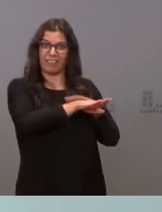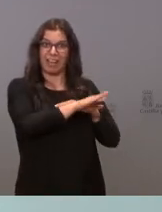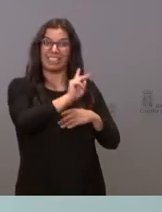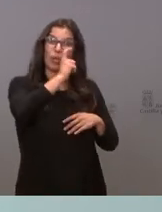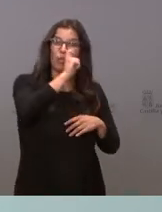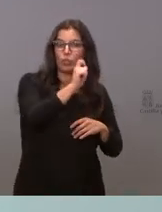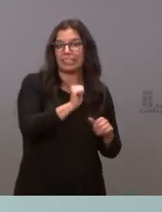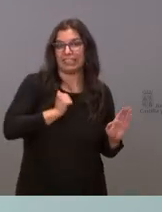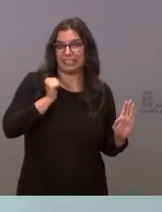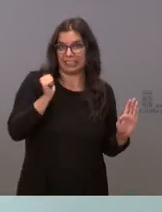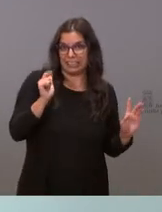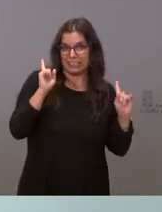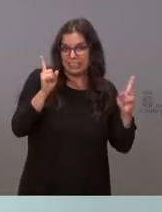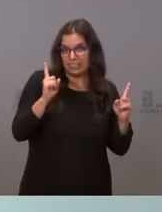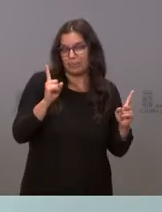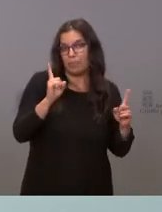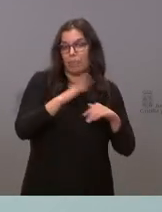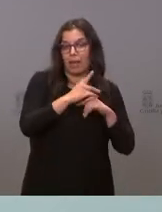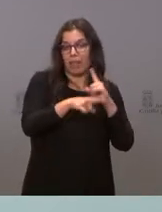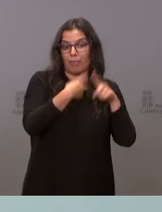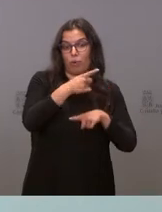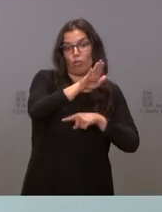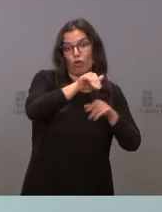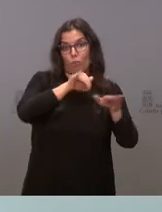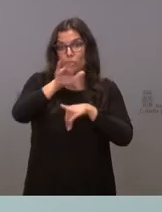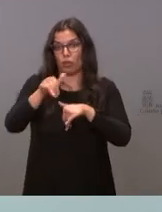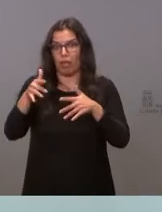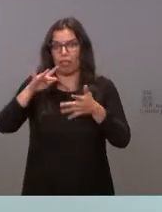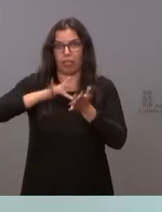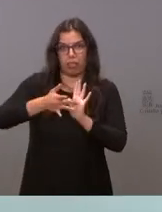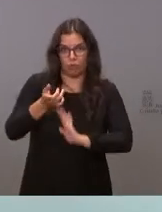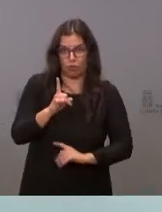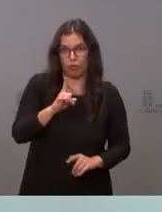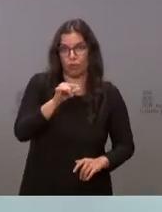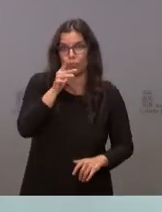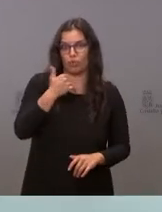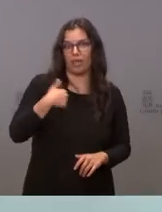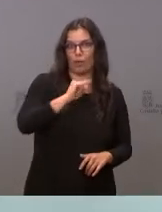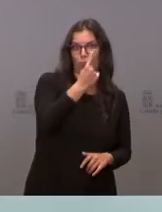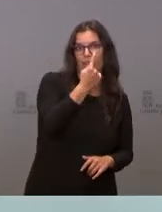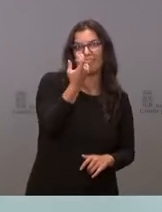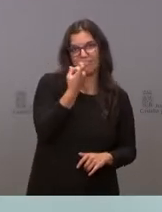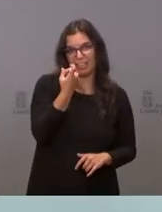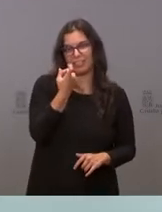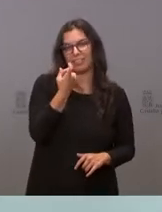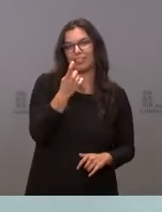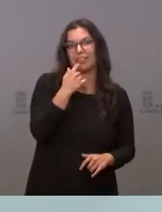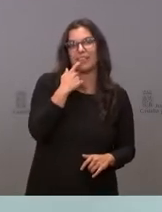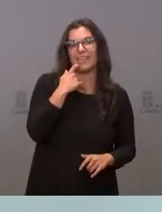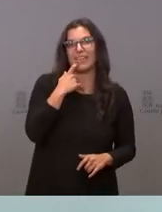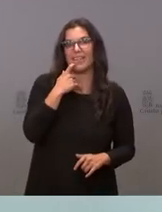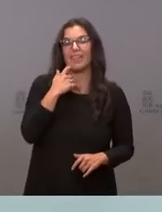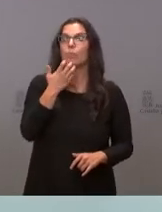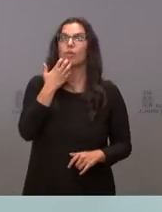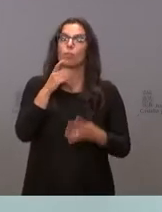para poder poner a las personas a las que se le ha puesto la primera dosis, en el de AstraZeneca, las